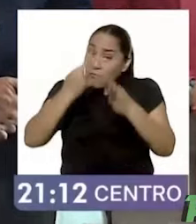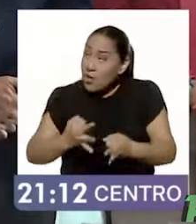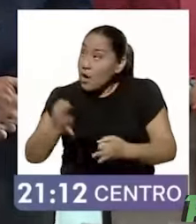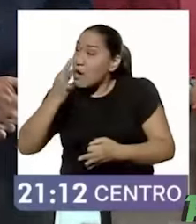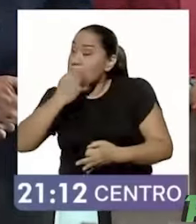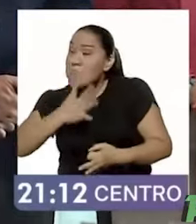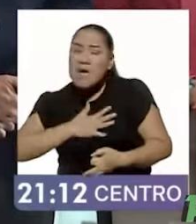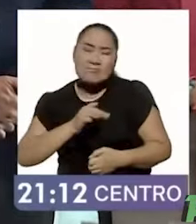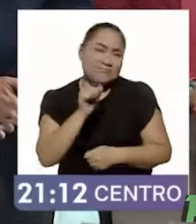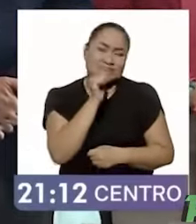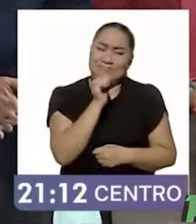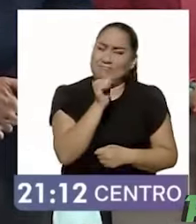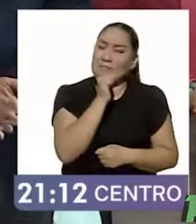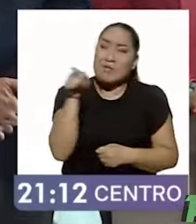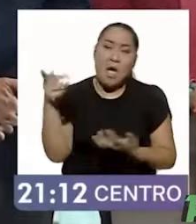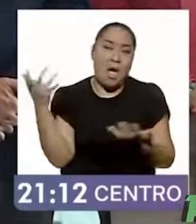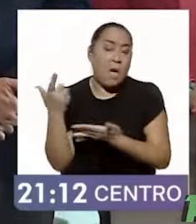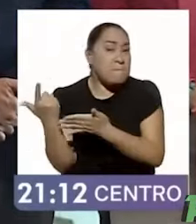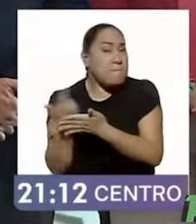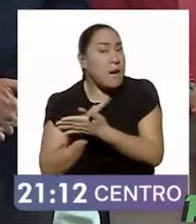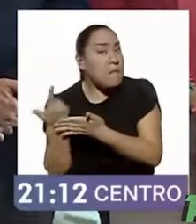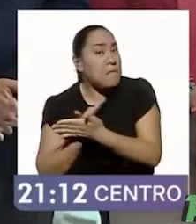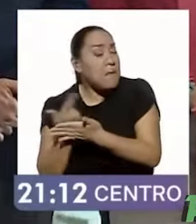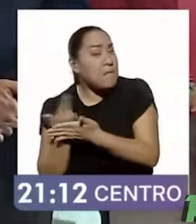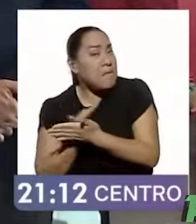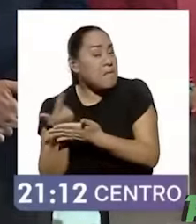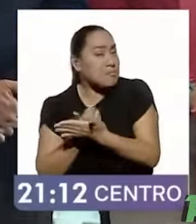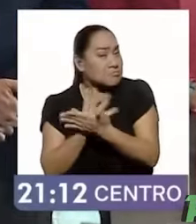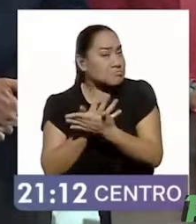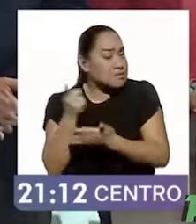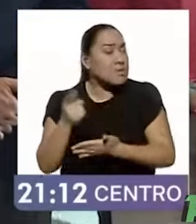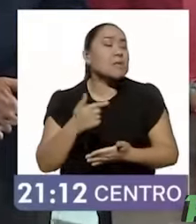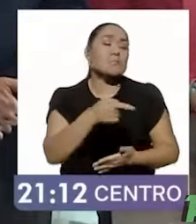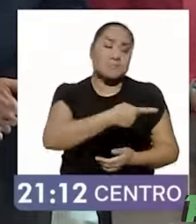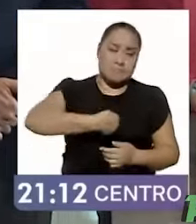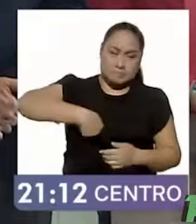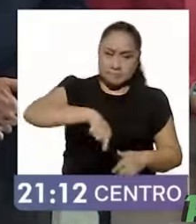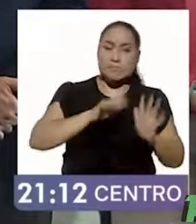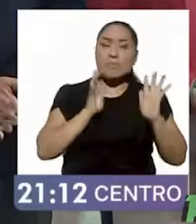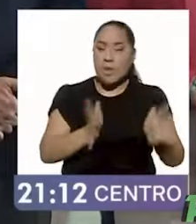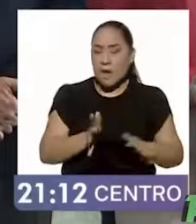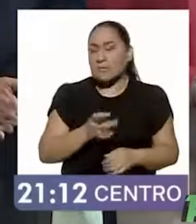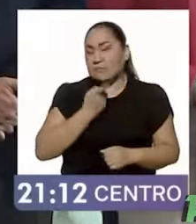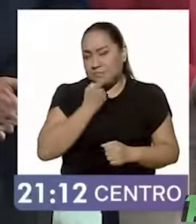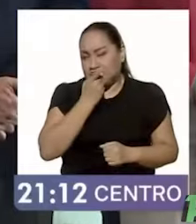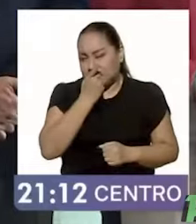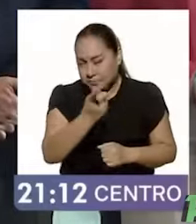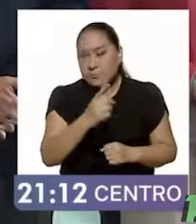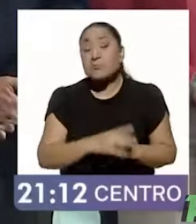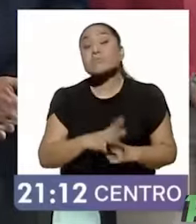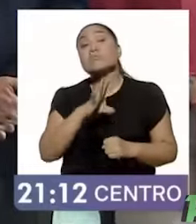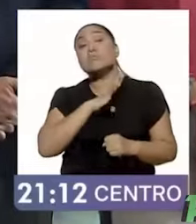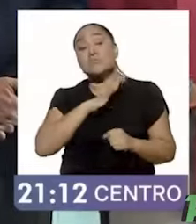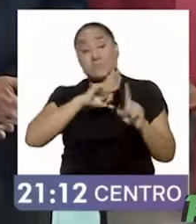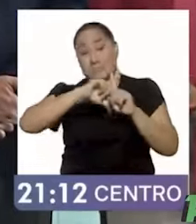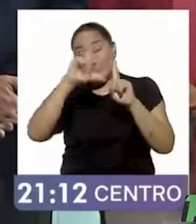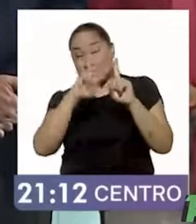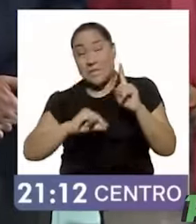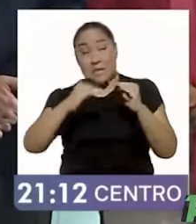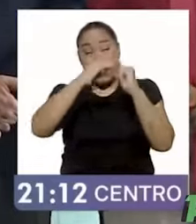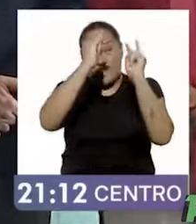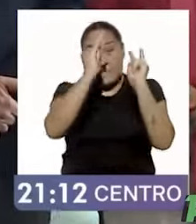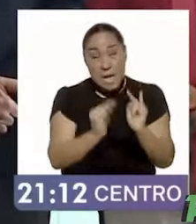por el conteo. Porque también nosotros hemos dicho, en muchas casillas del país